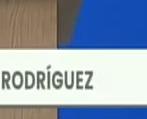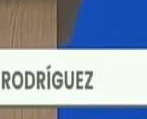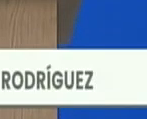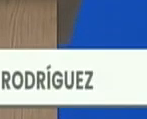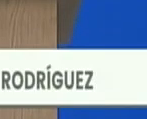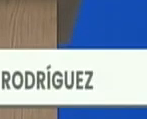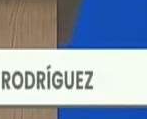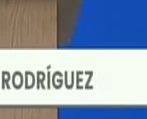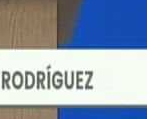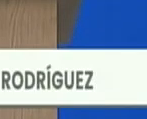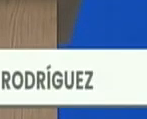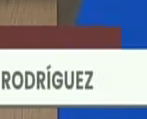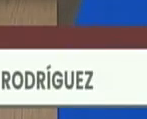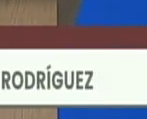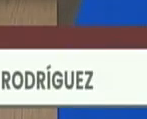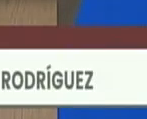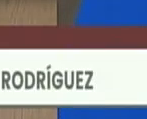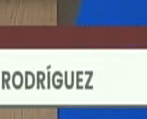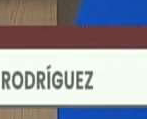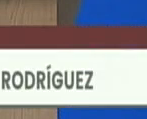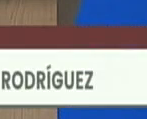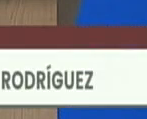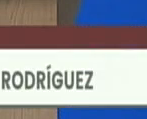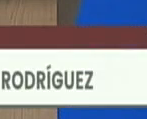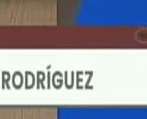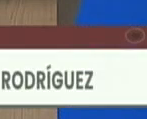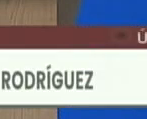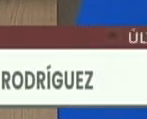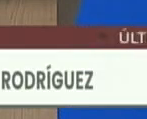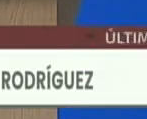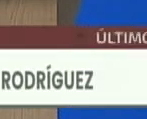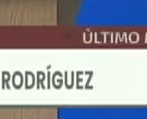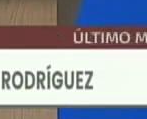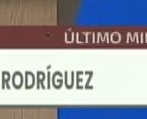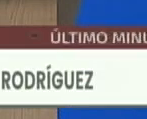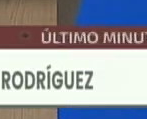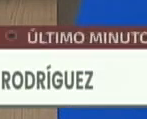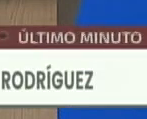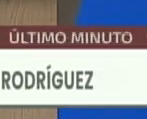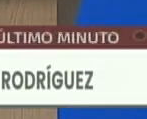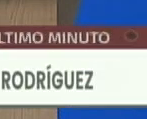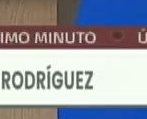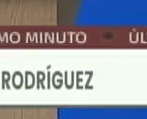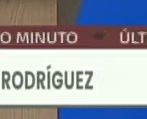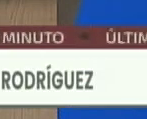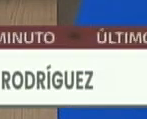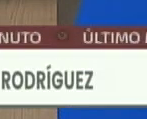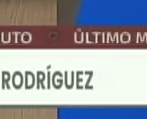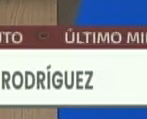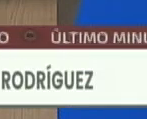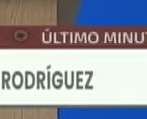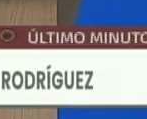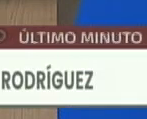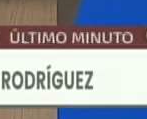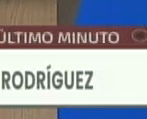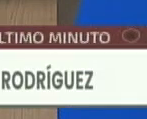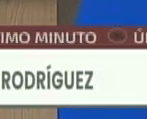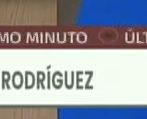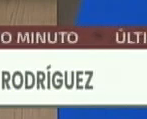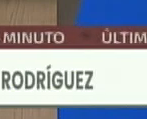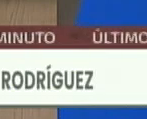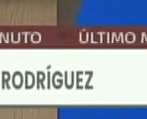83% de estos casos son casos justamente importados de quienes